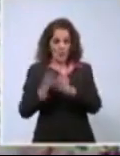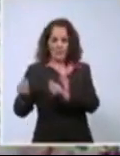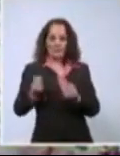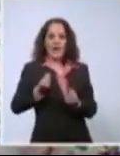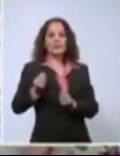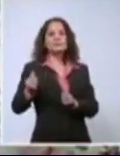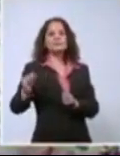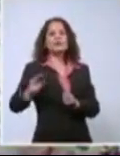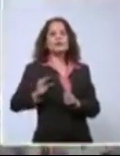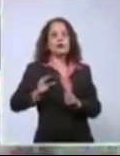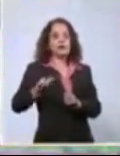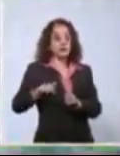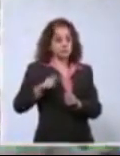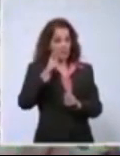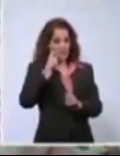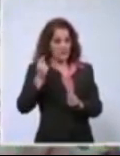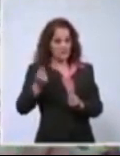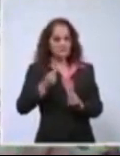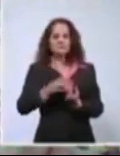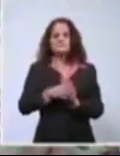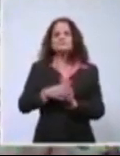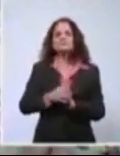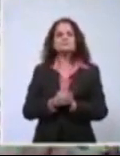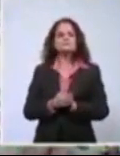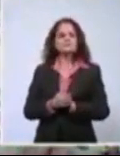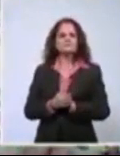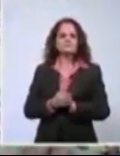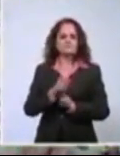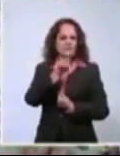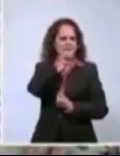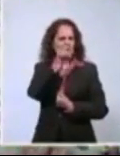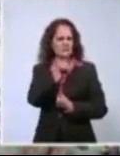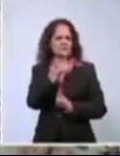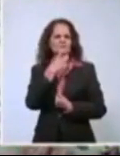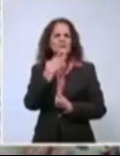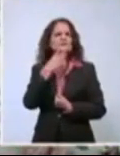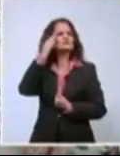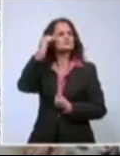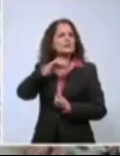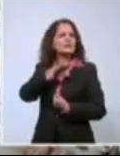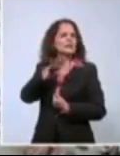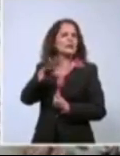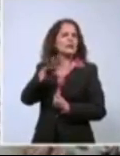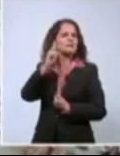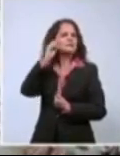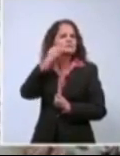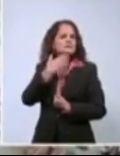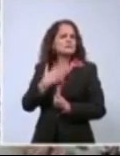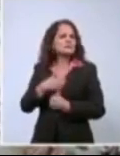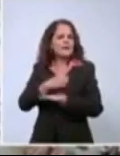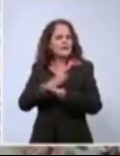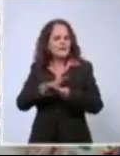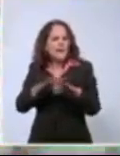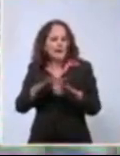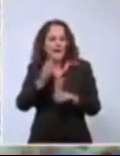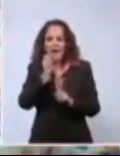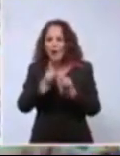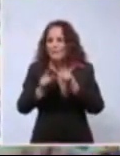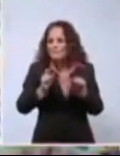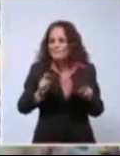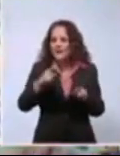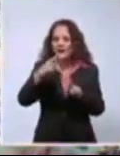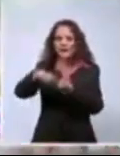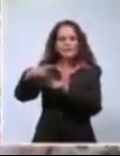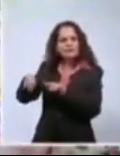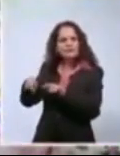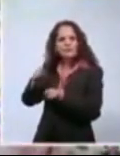y se lo mandaron el número de él. ¿Cómo supiste que se había comprado gasa, que se había comprado combustible? ¿Cómo lo supiste? Por